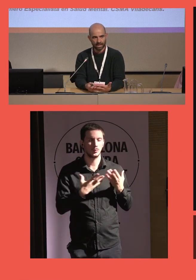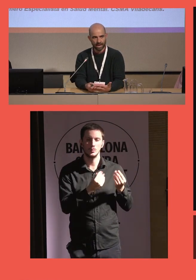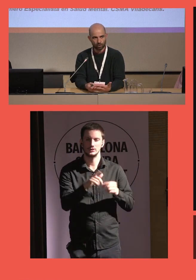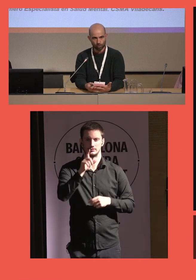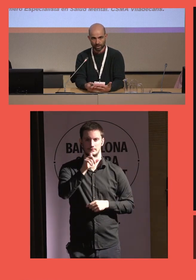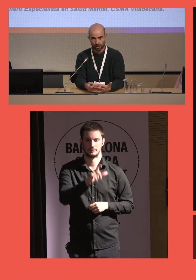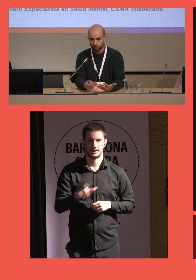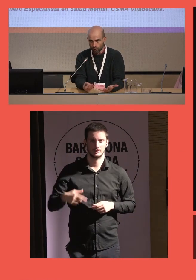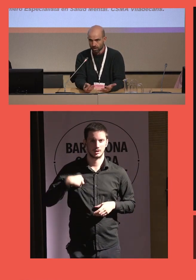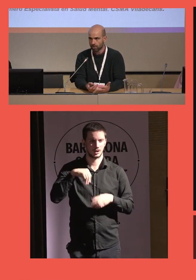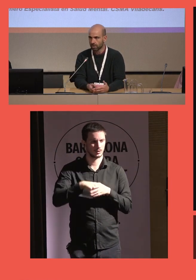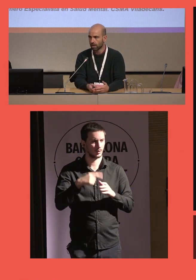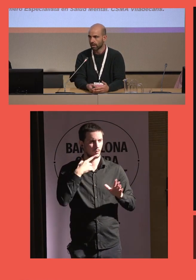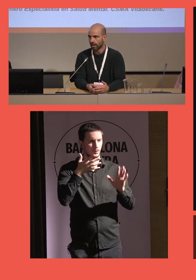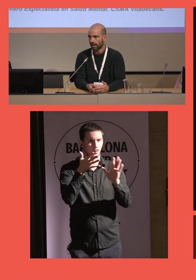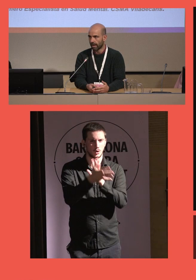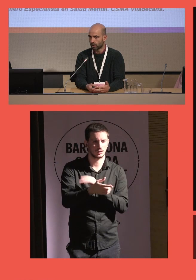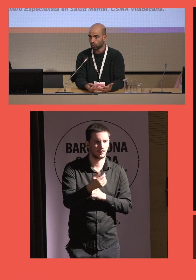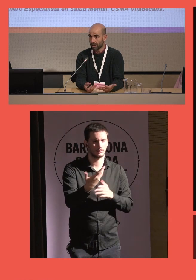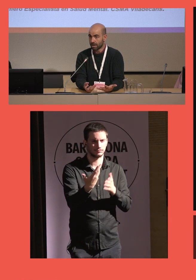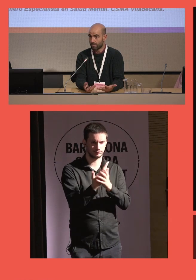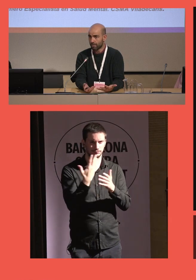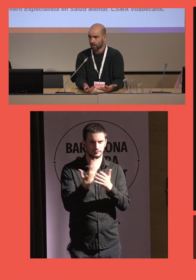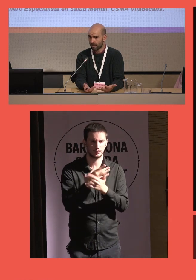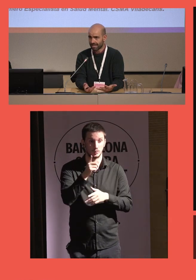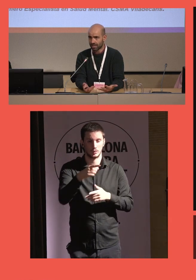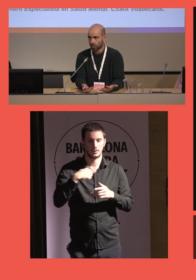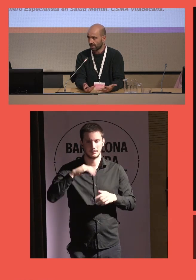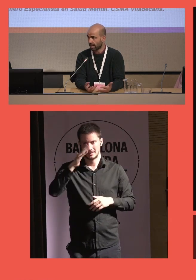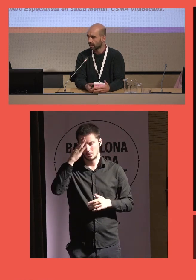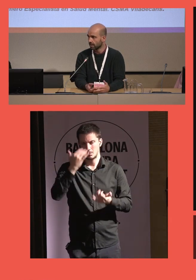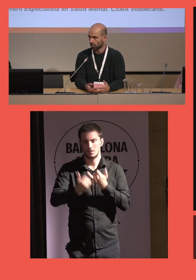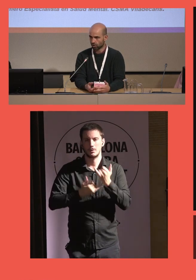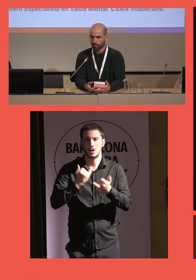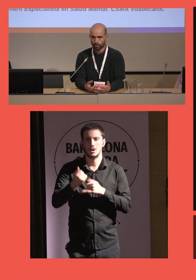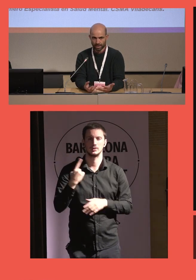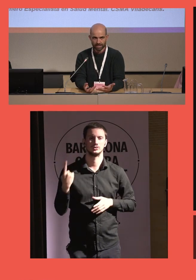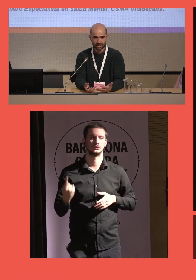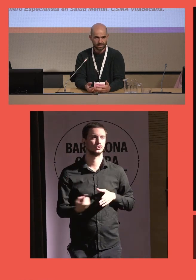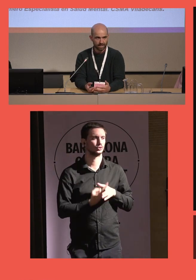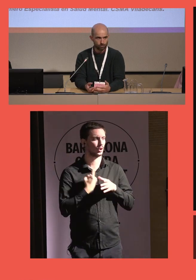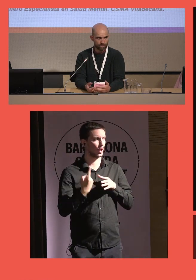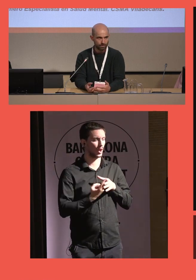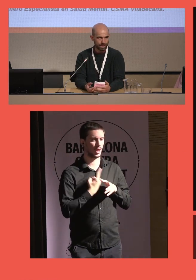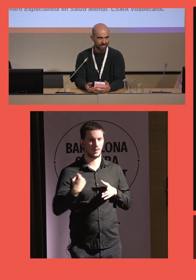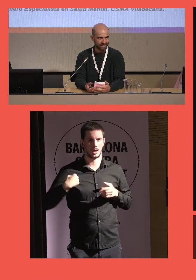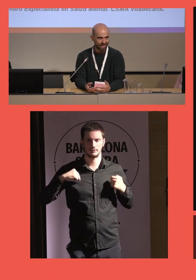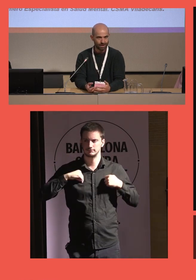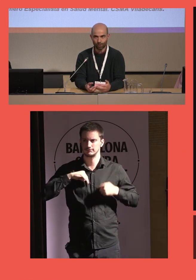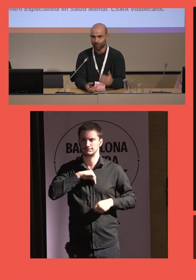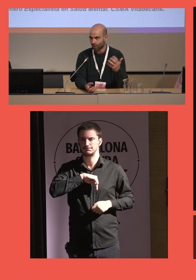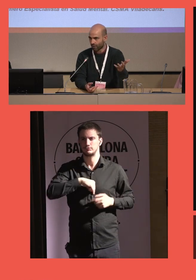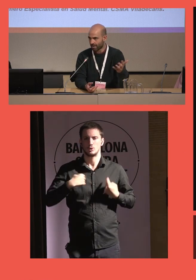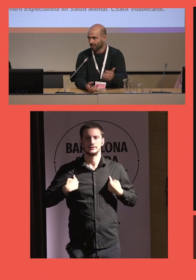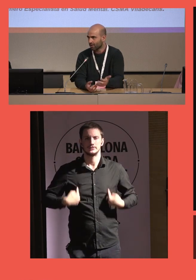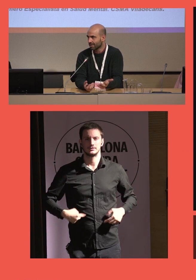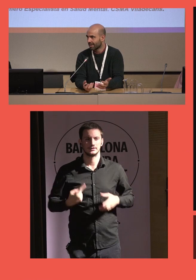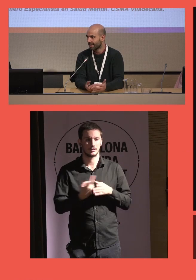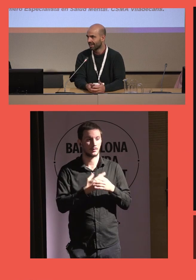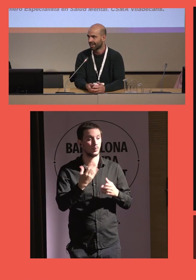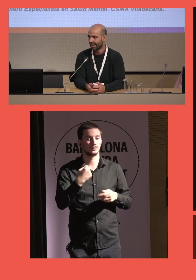gente que viene a consultar los motivos y su principal problema es la soledad. Entonces, son pacientes que muchas veces acaban con